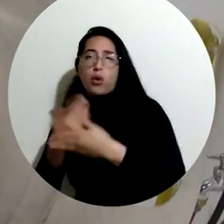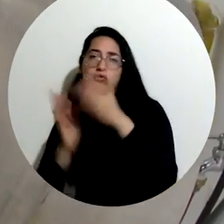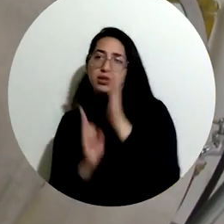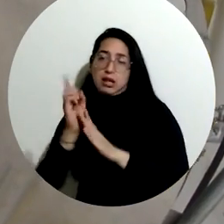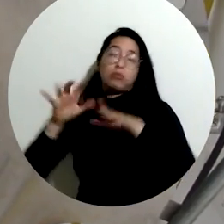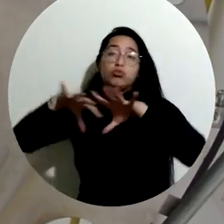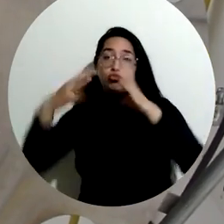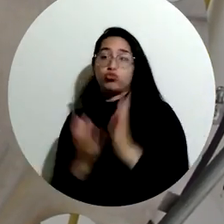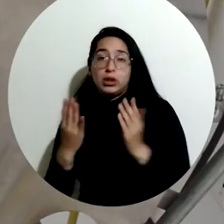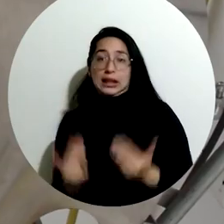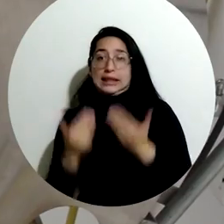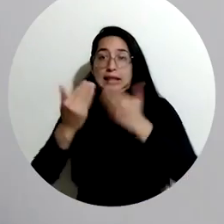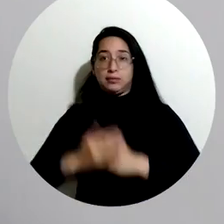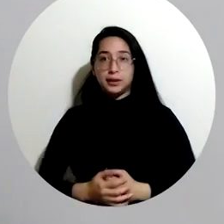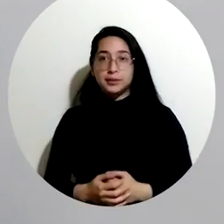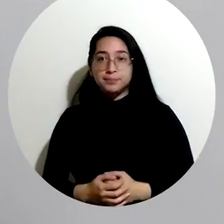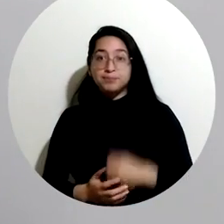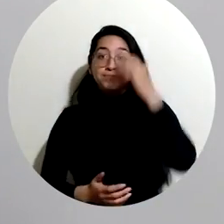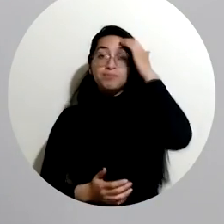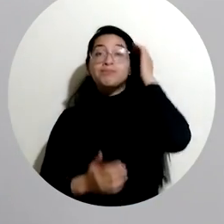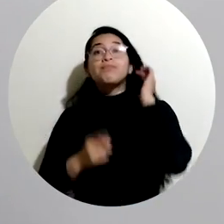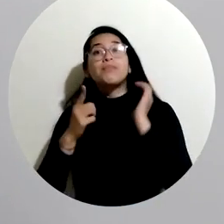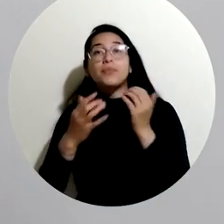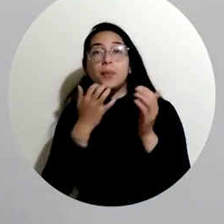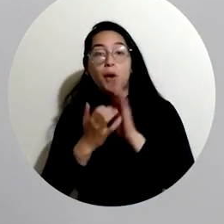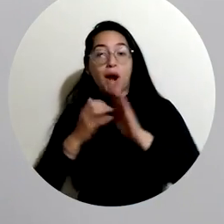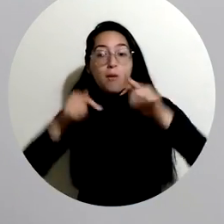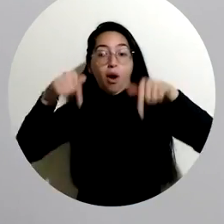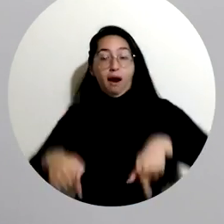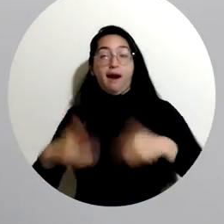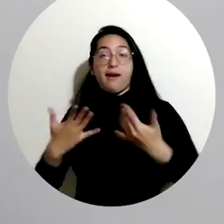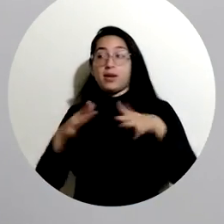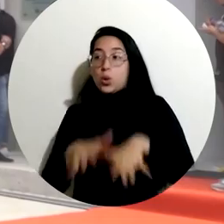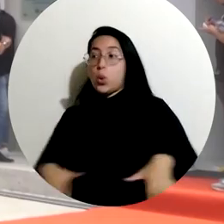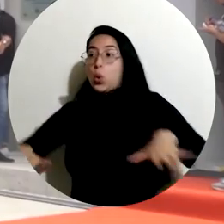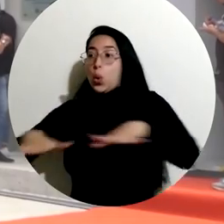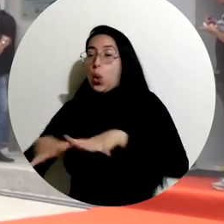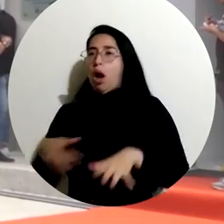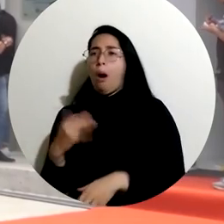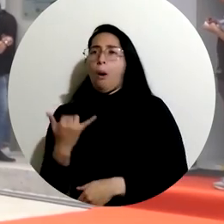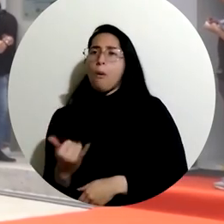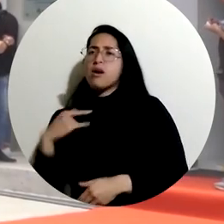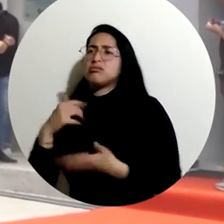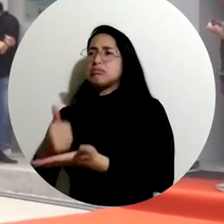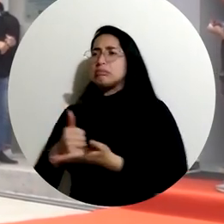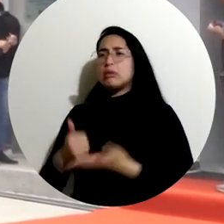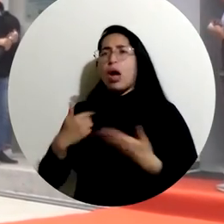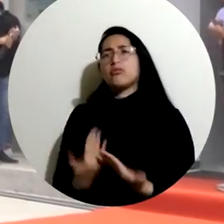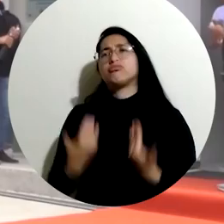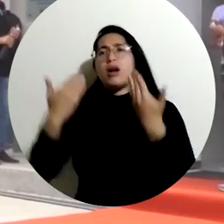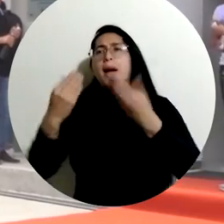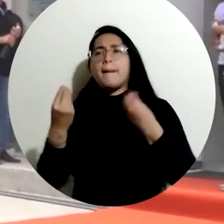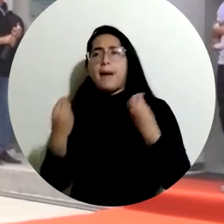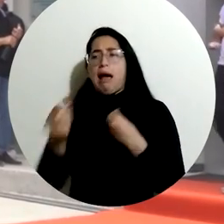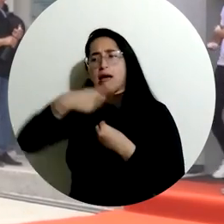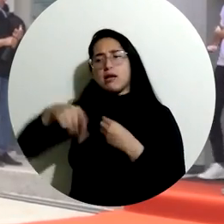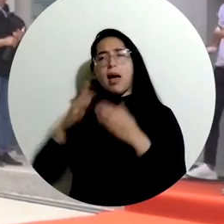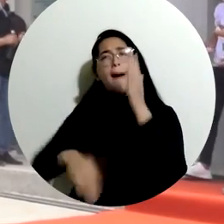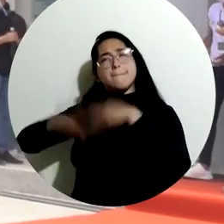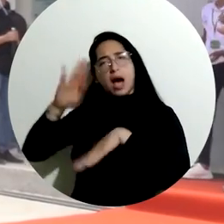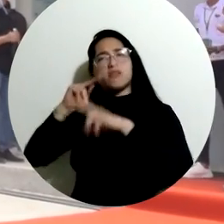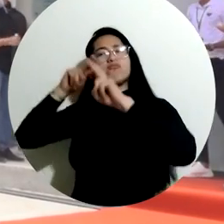un logro, un gran logro. El estar la planta en este lugar ayuda a nosotros a que podamos hacer mucho más